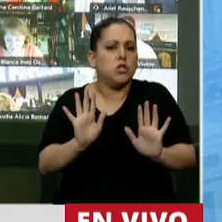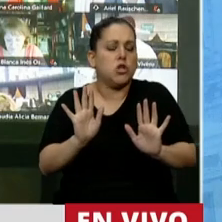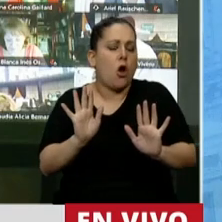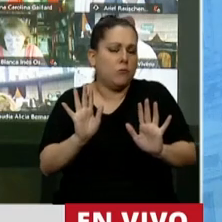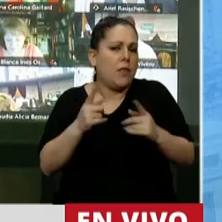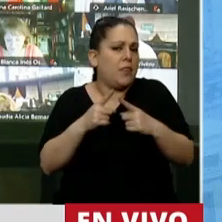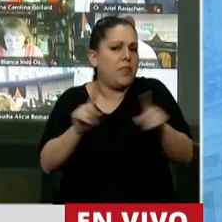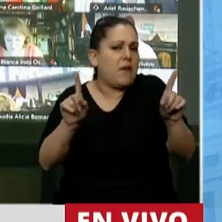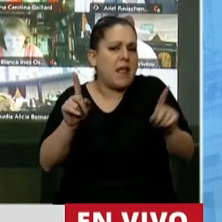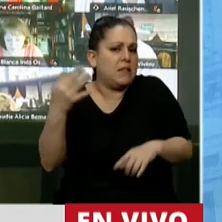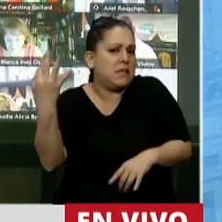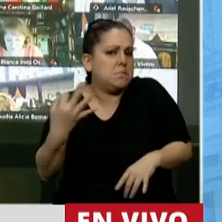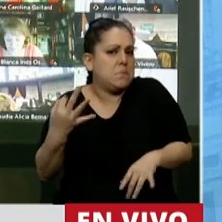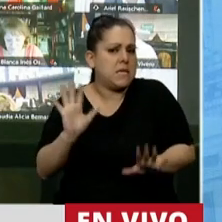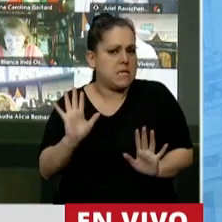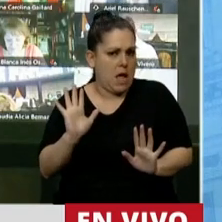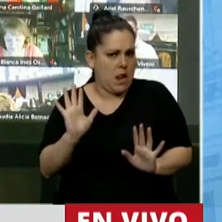absolutamente especial y particular?